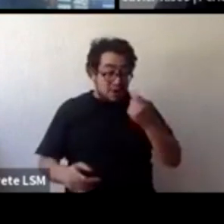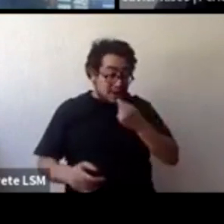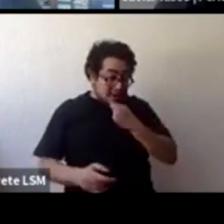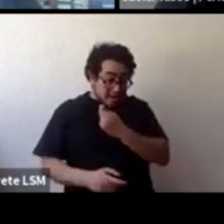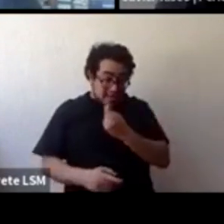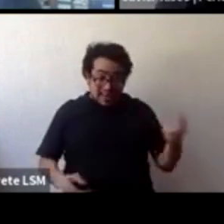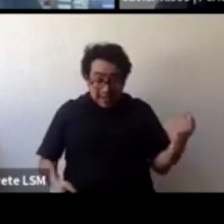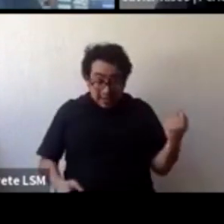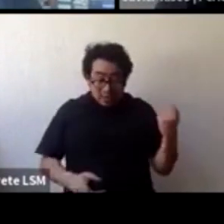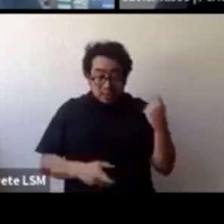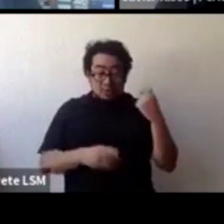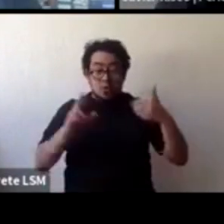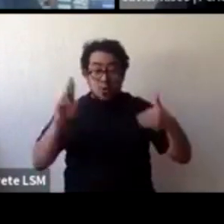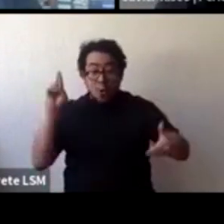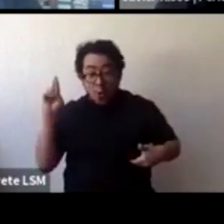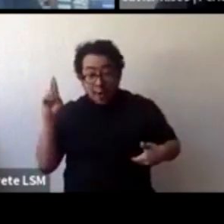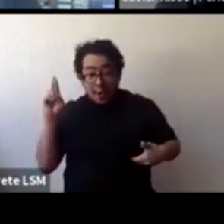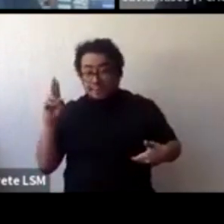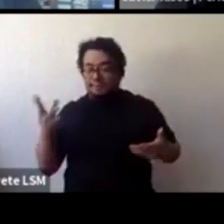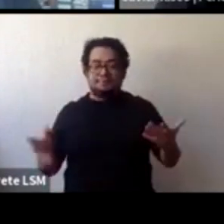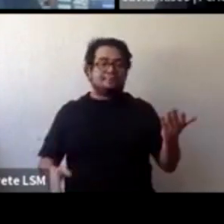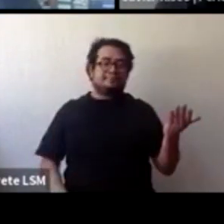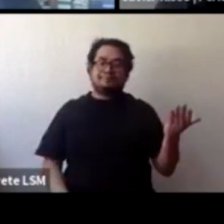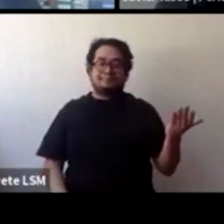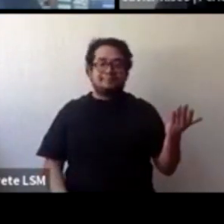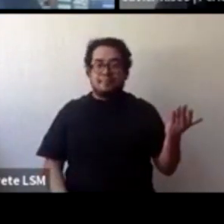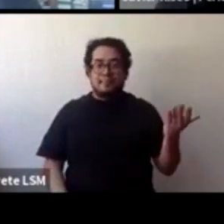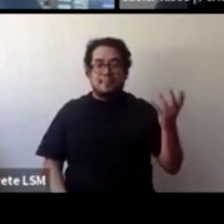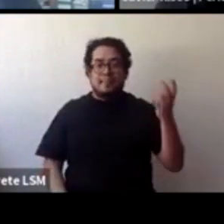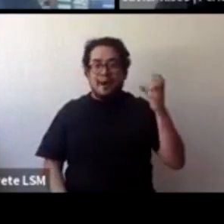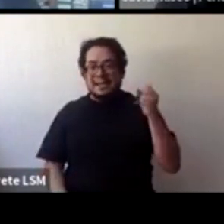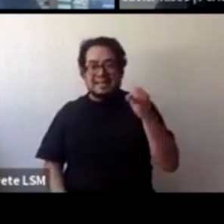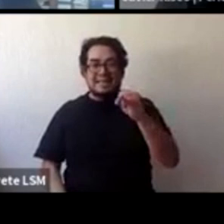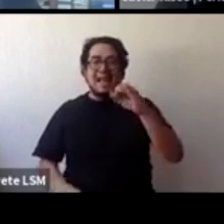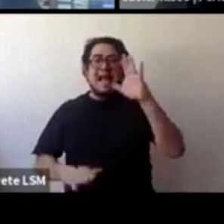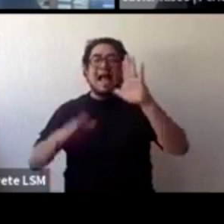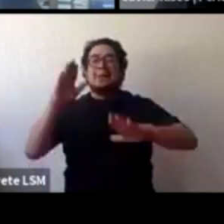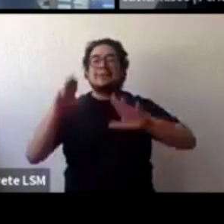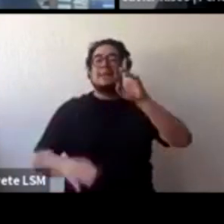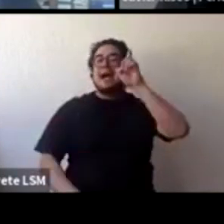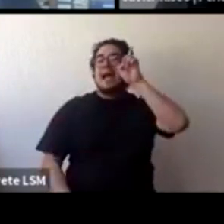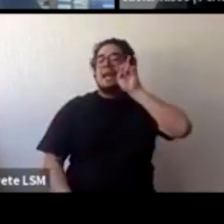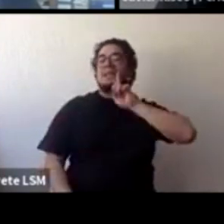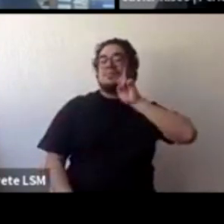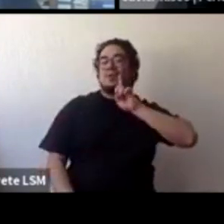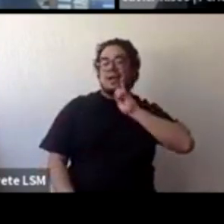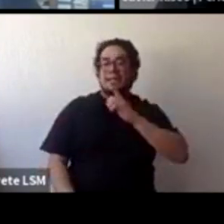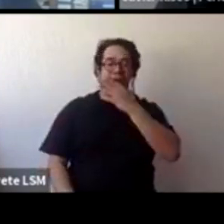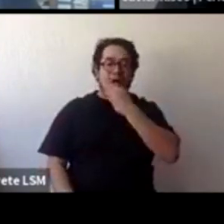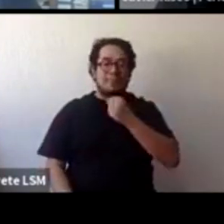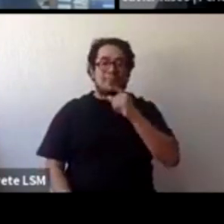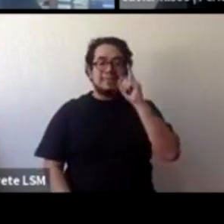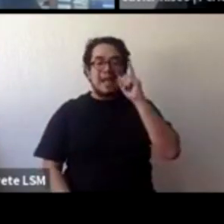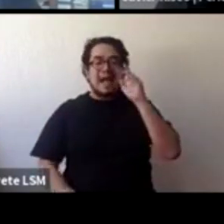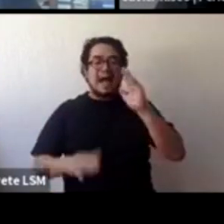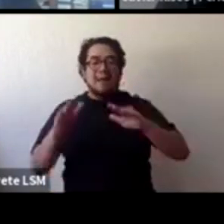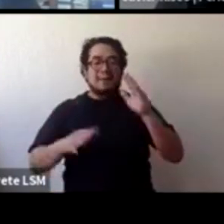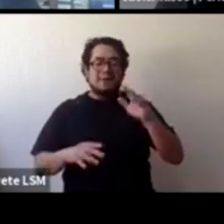no depende de, así como a las mujeres a veces las culpabilizamos porque dónde estaban, cómo iban vestidas,